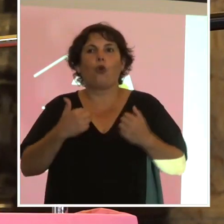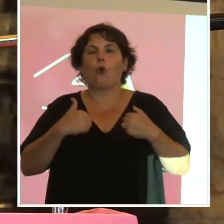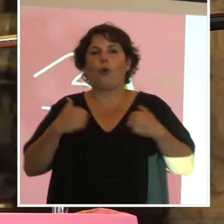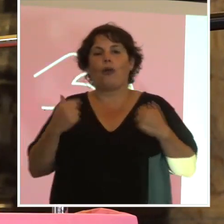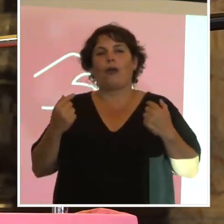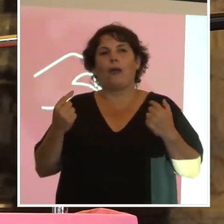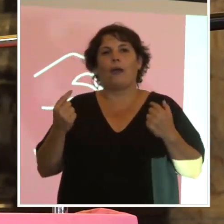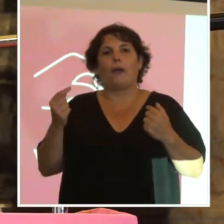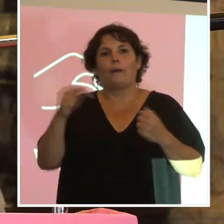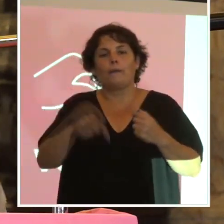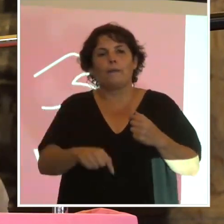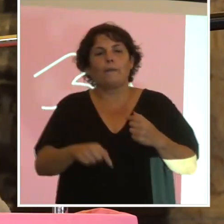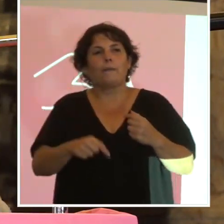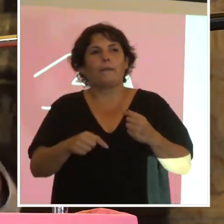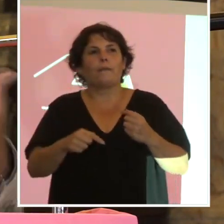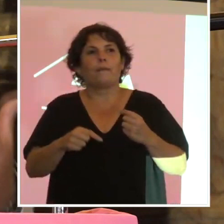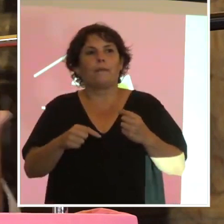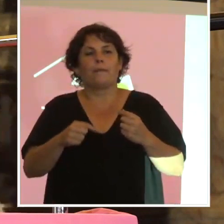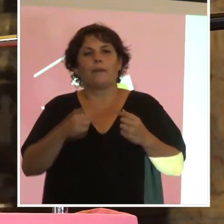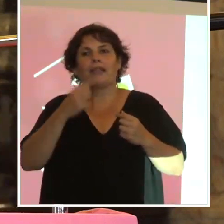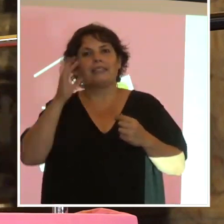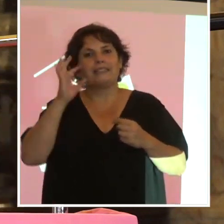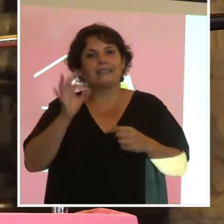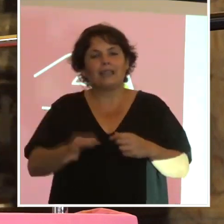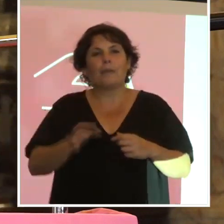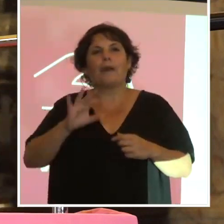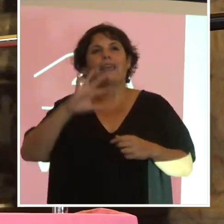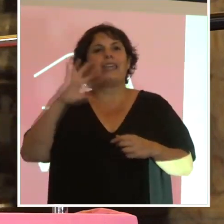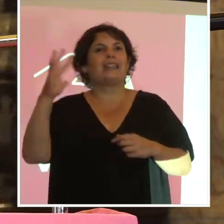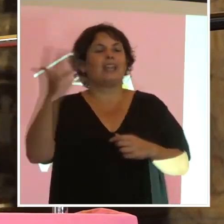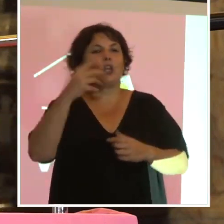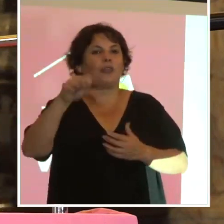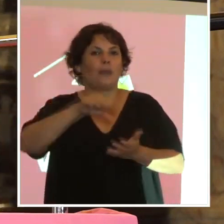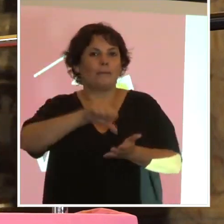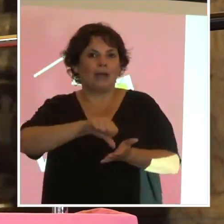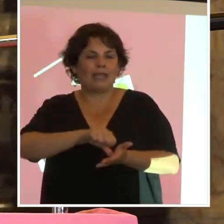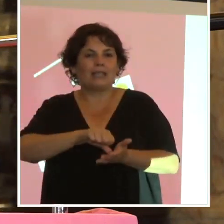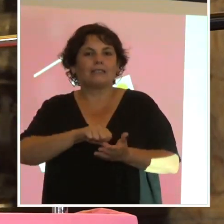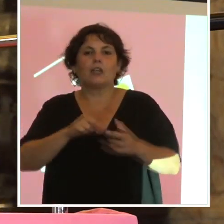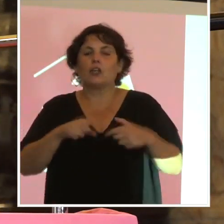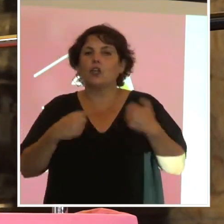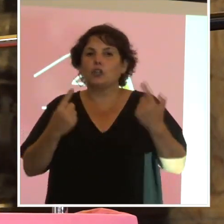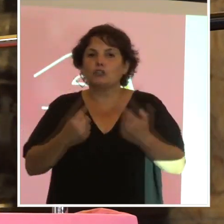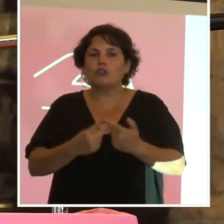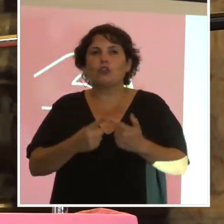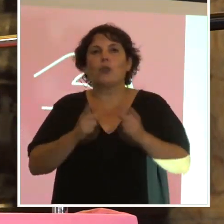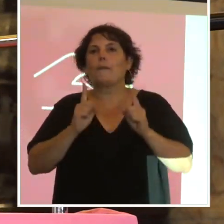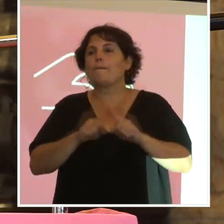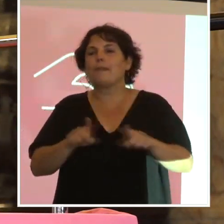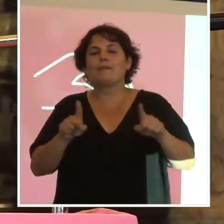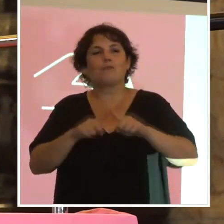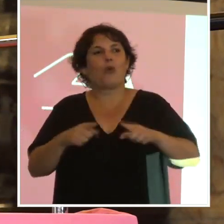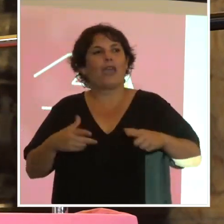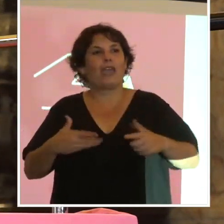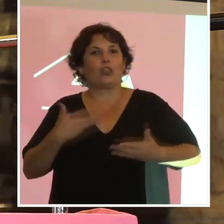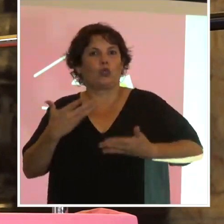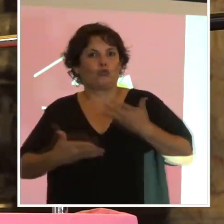acompañarlos para que sepan que en el interior del país estamos con el mismo entusiasmo que todos,